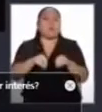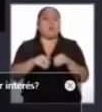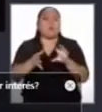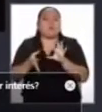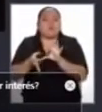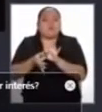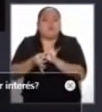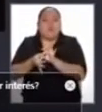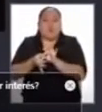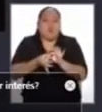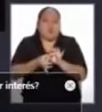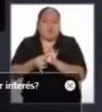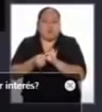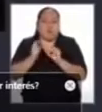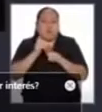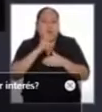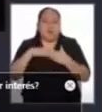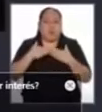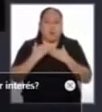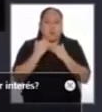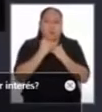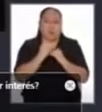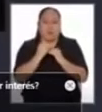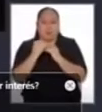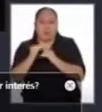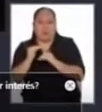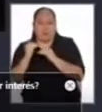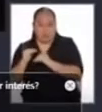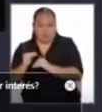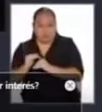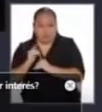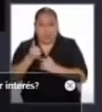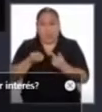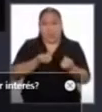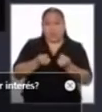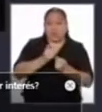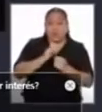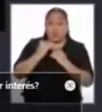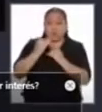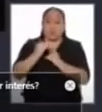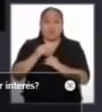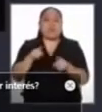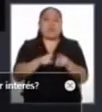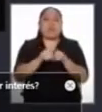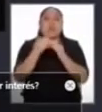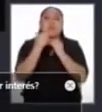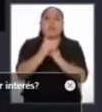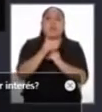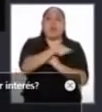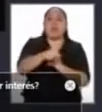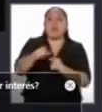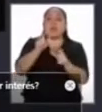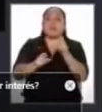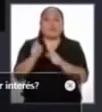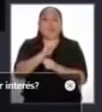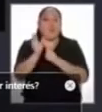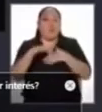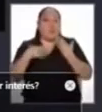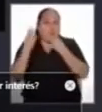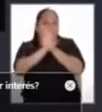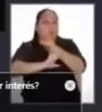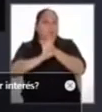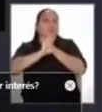cadenas tanto a los gestores como a la misma gente para hacer defender esos derechos.